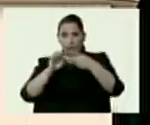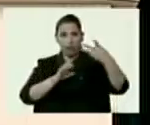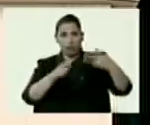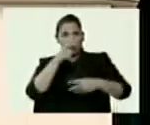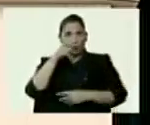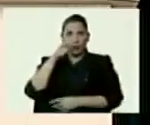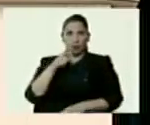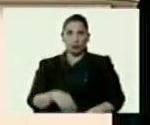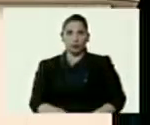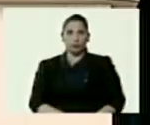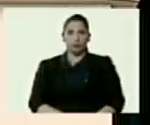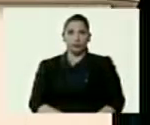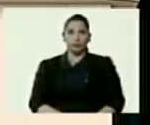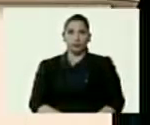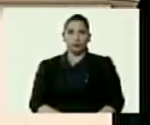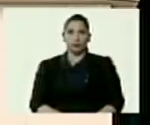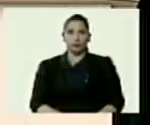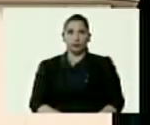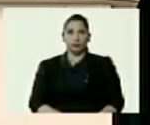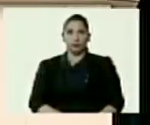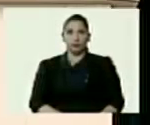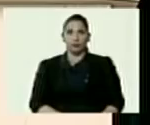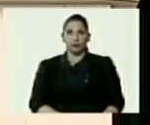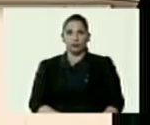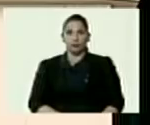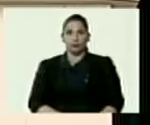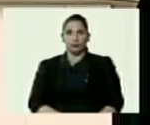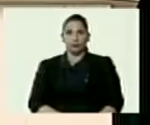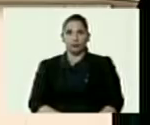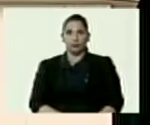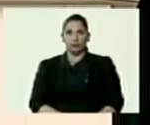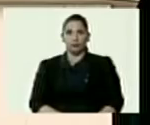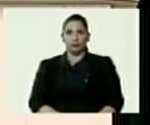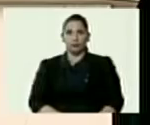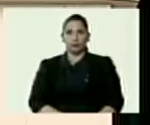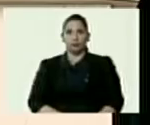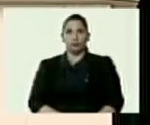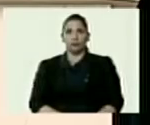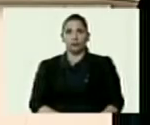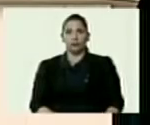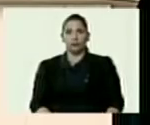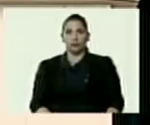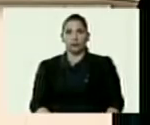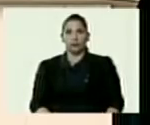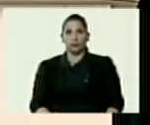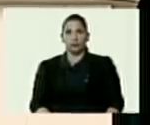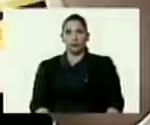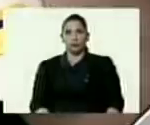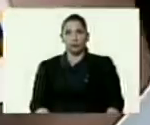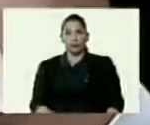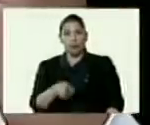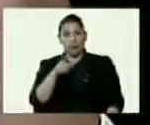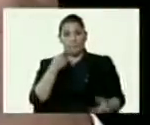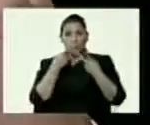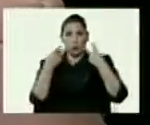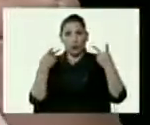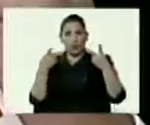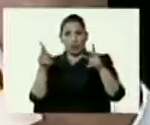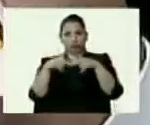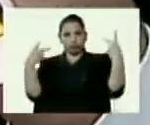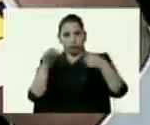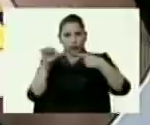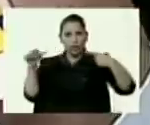La revista Semana publica esto. Ahora bien, esto que ellos publican donde dice